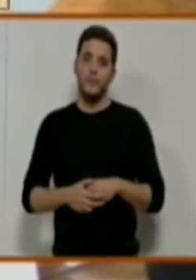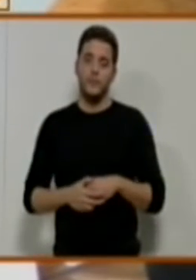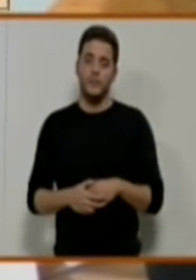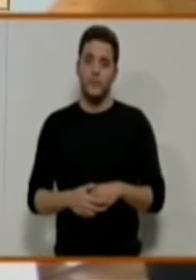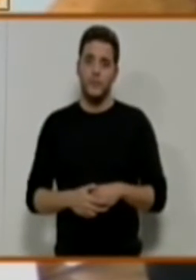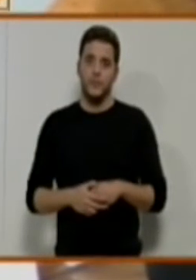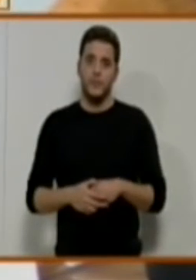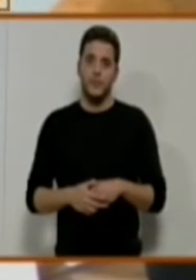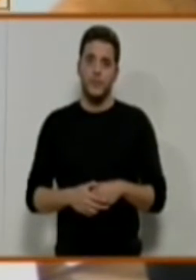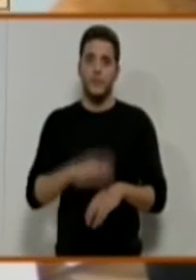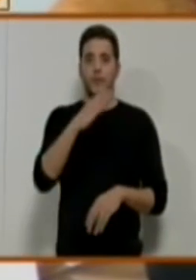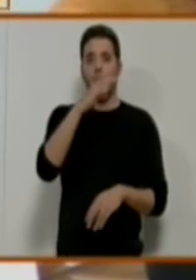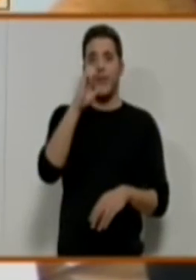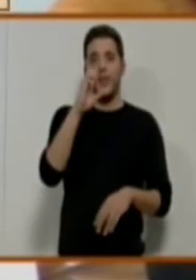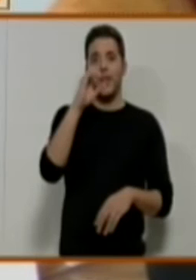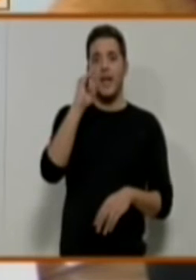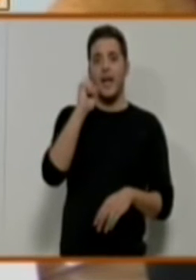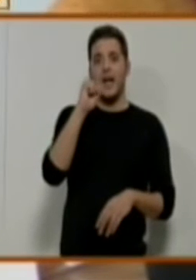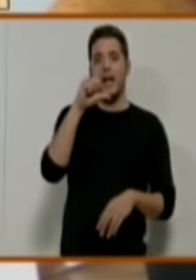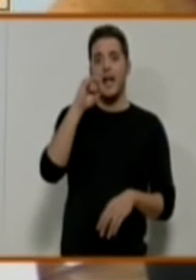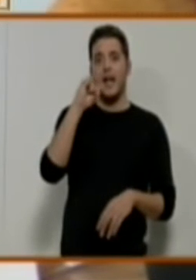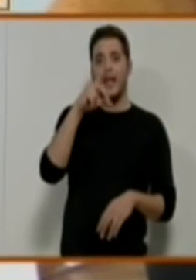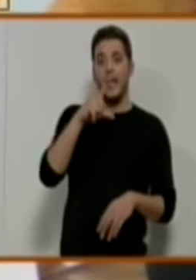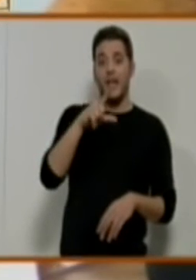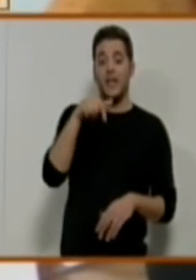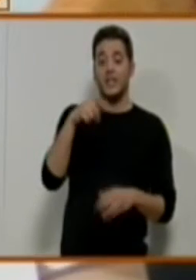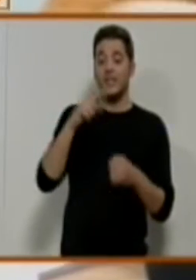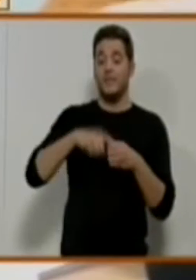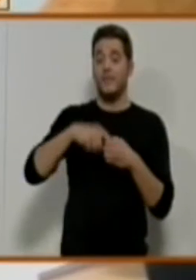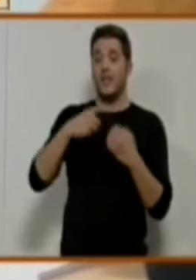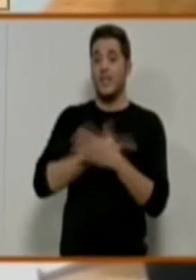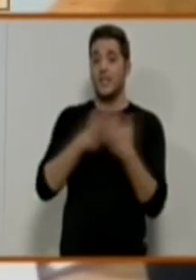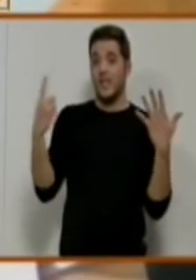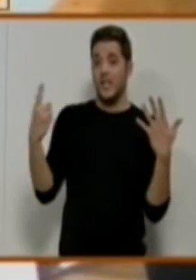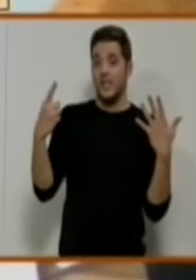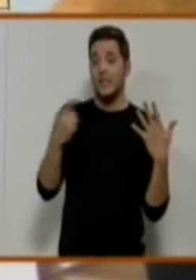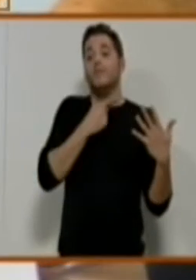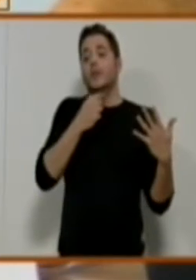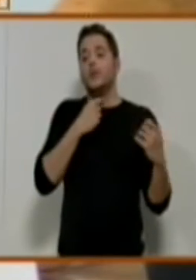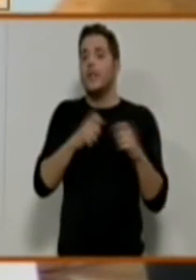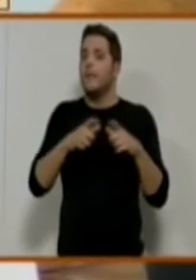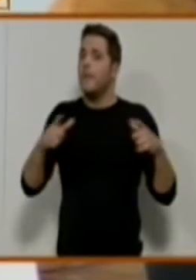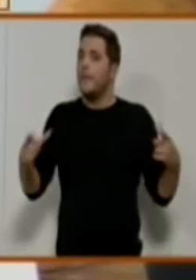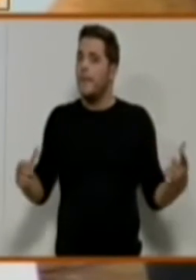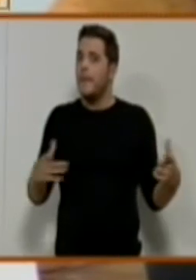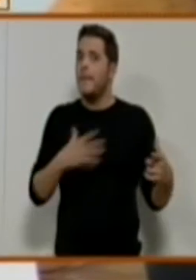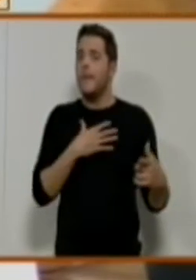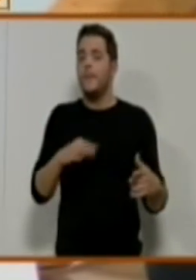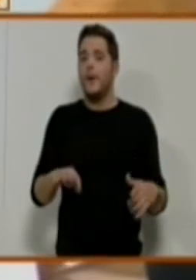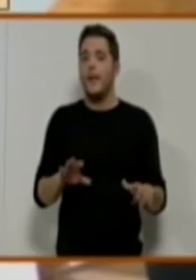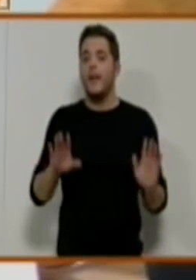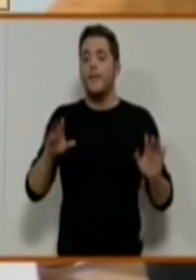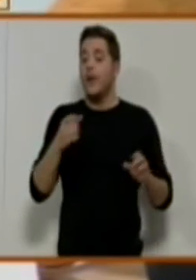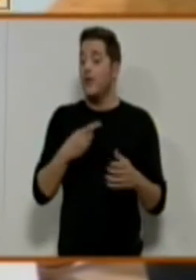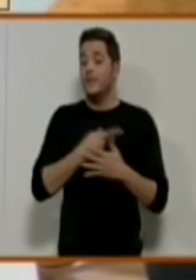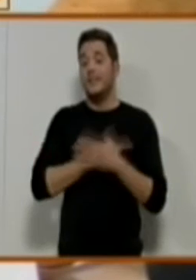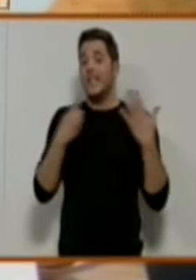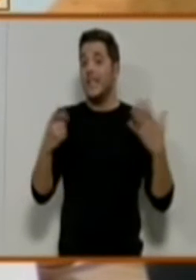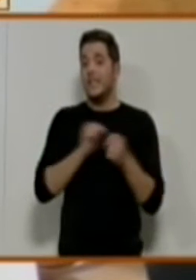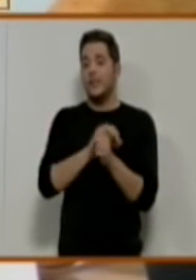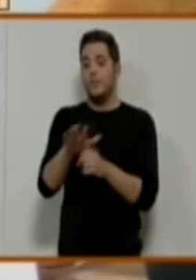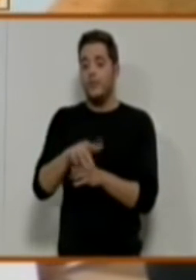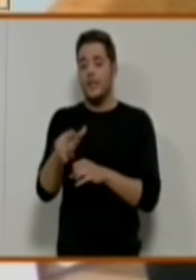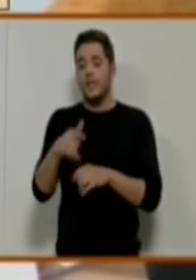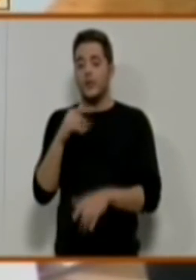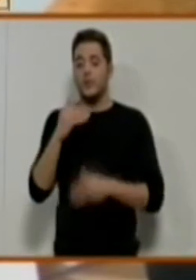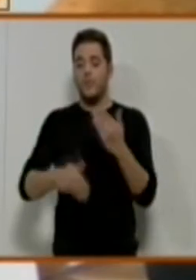Y Cepaín tiene 16 plazas, que le gustaría crecer, pero ahora mismo tiene 16 plazas y las tiene cubiertas. Están en proceso de